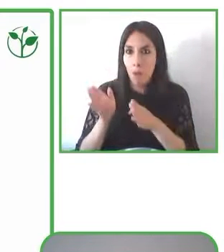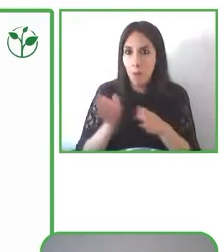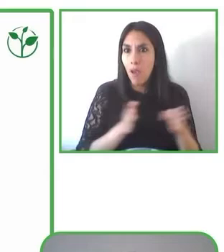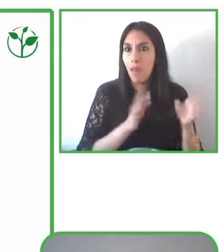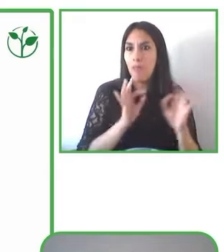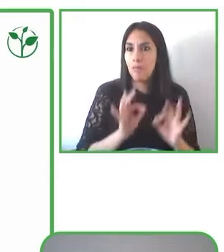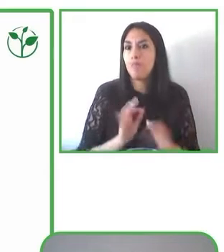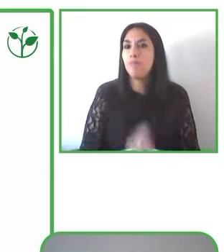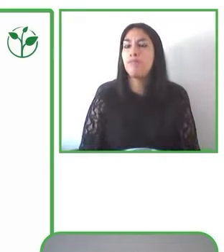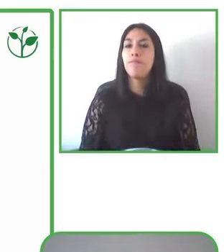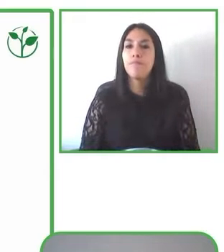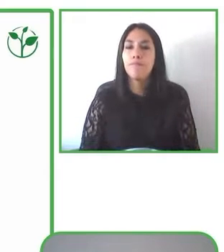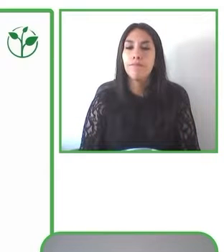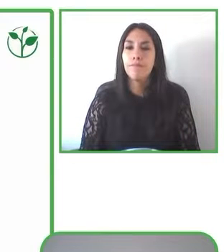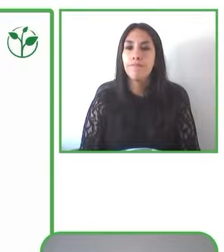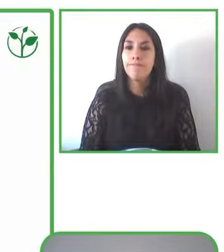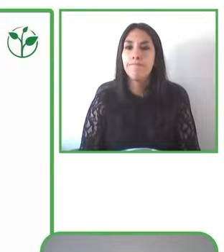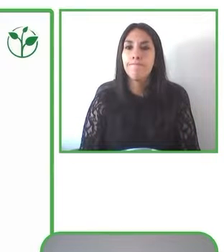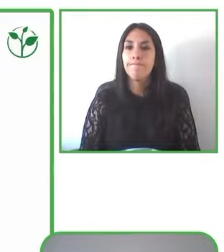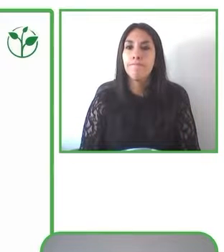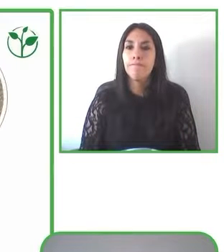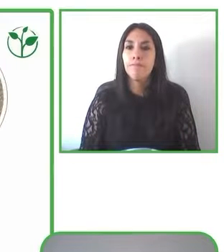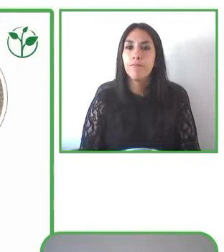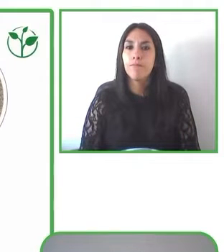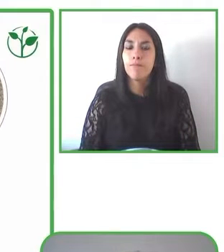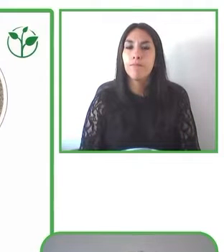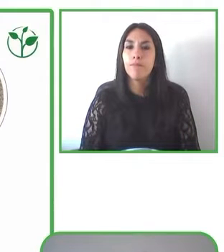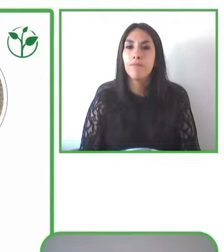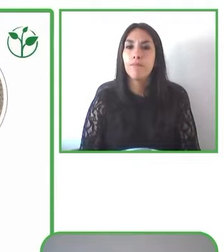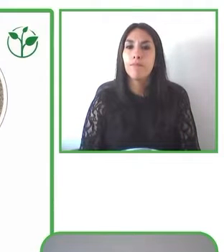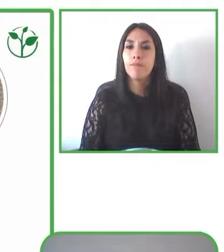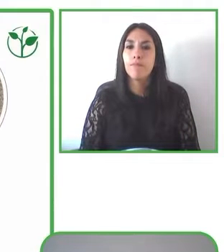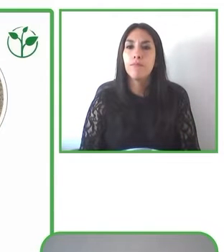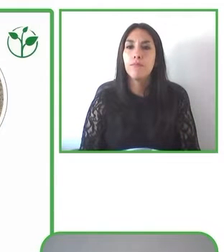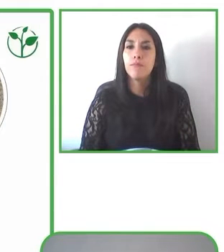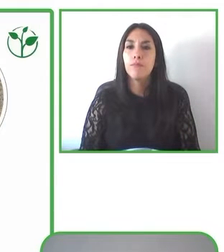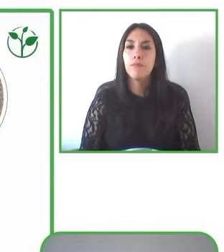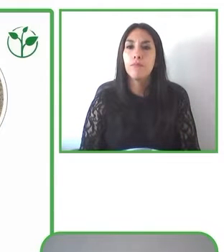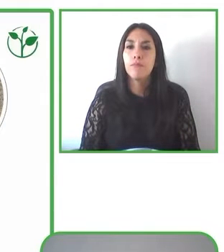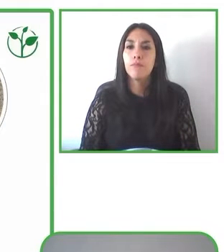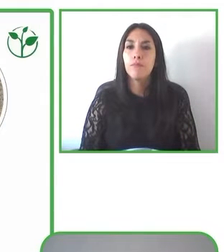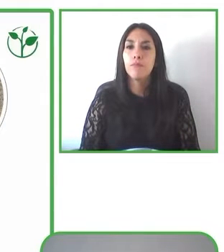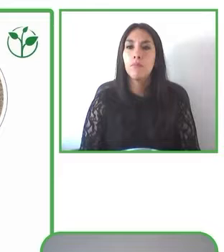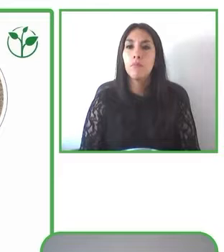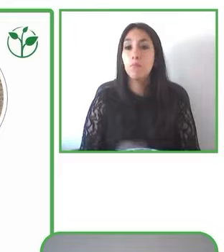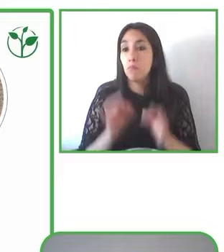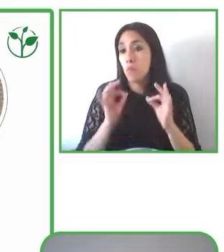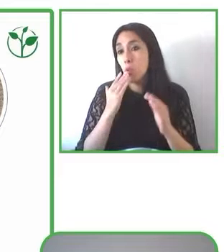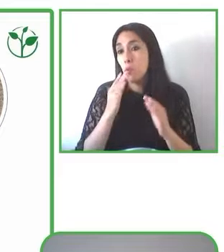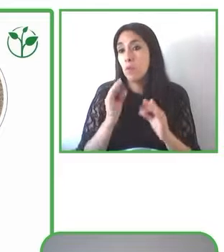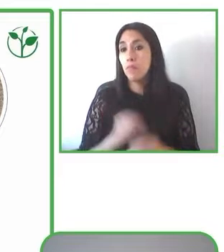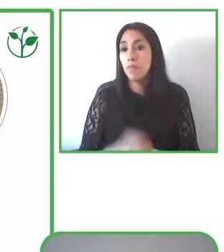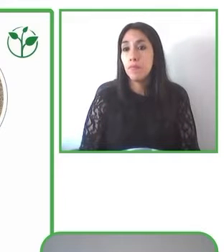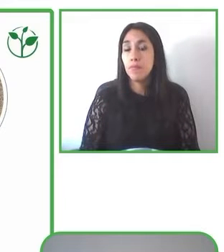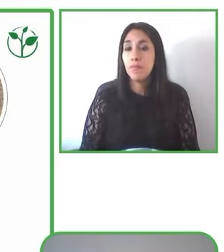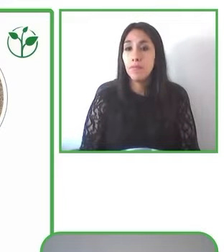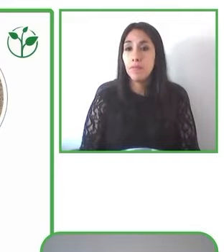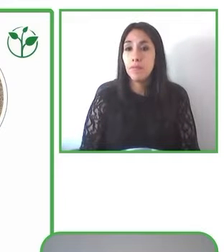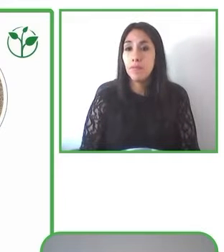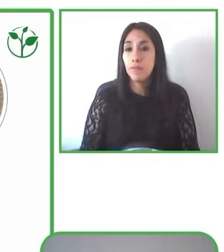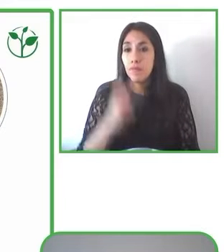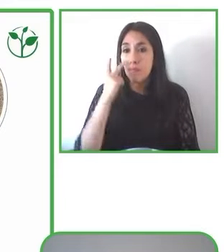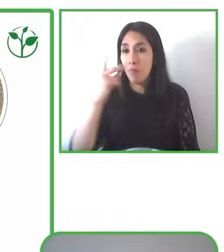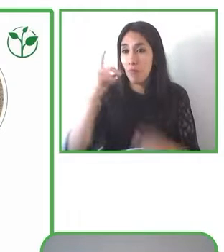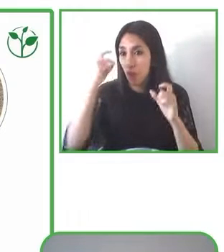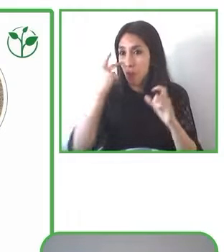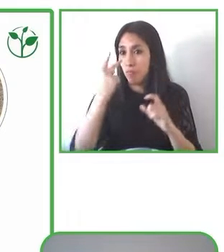diríamos que es cómodo. Y una breve fotografía de un piso con distintas